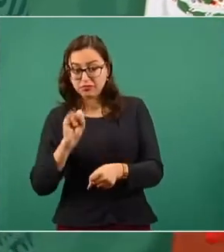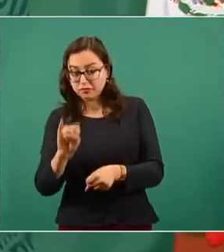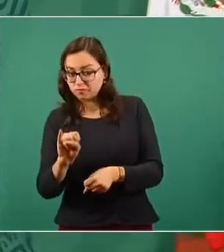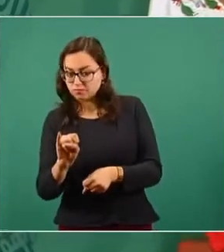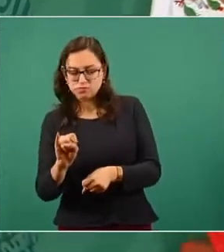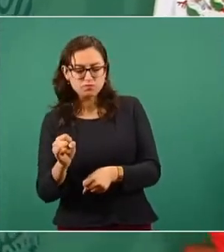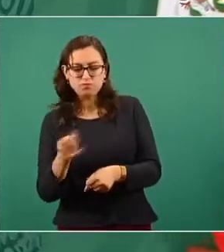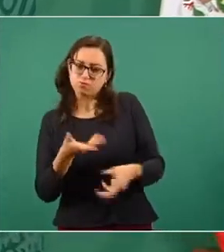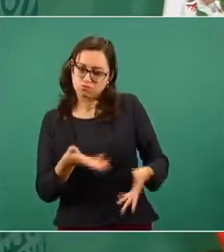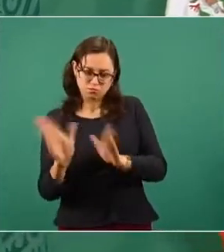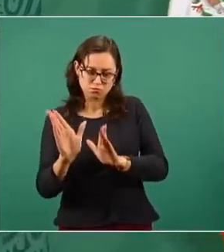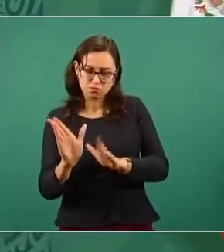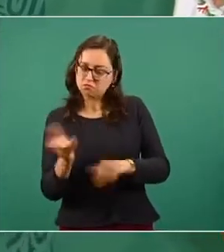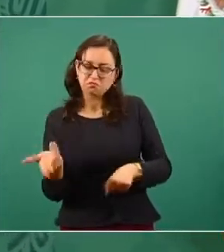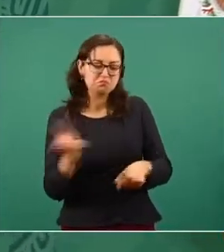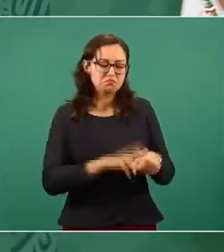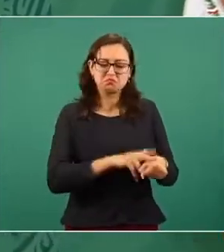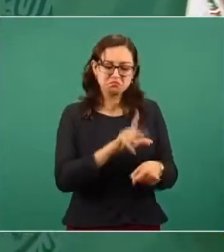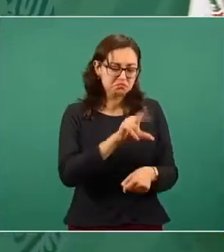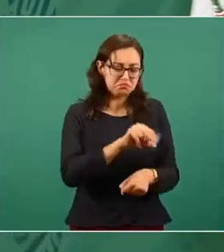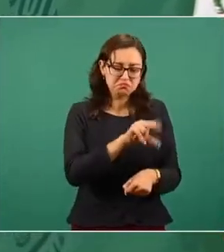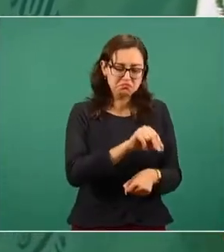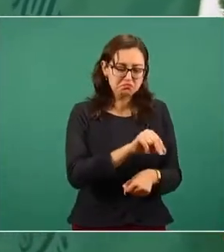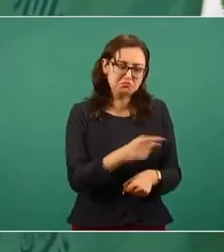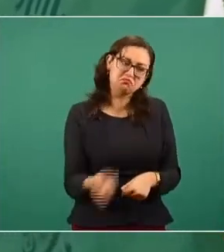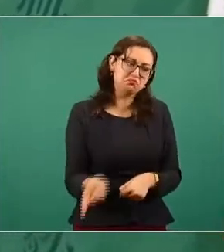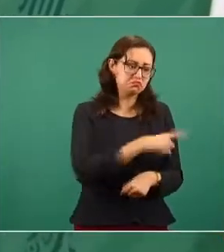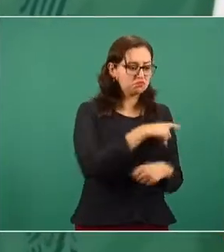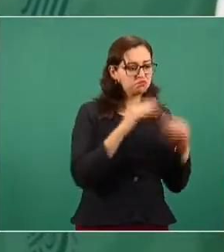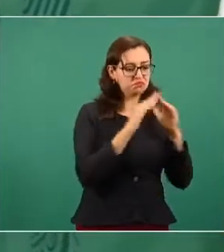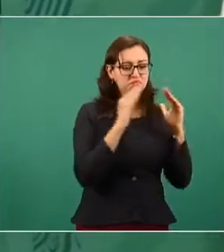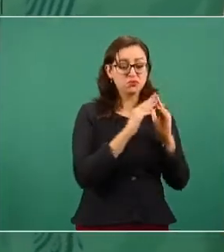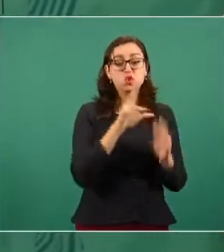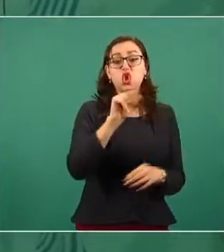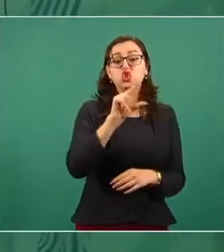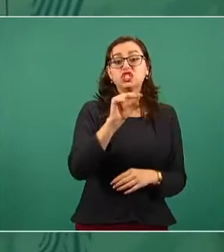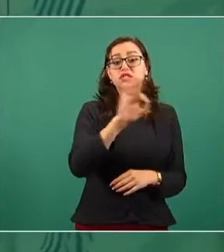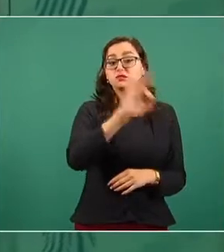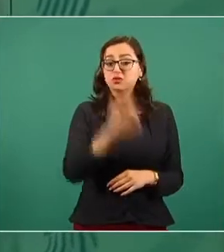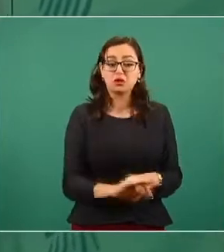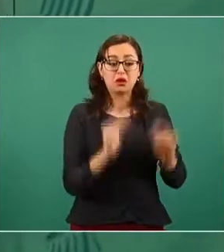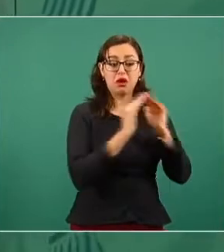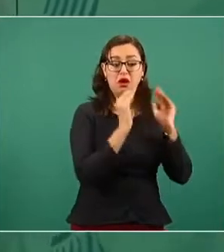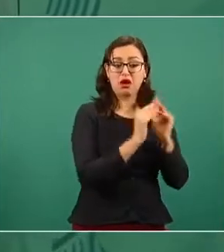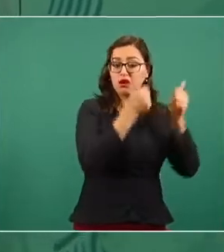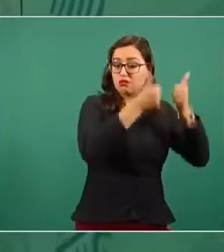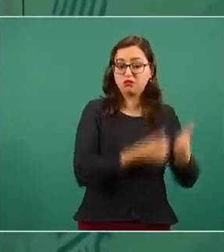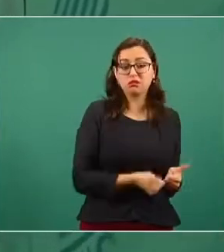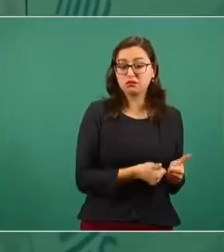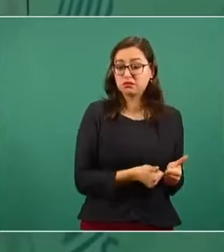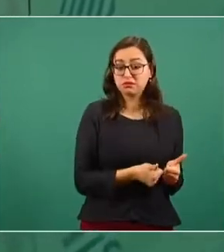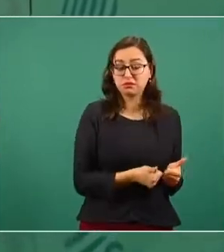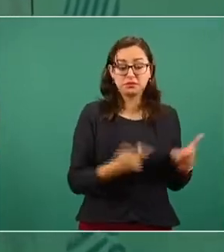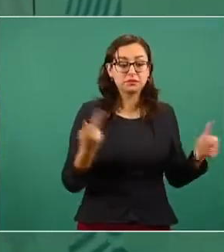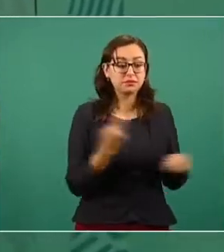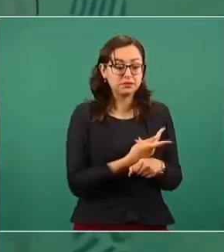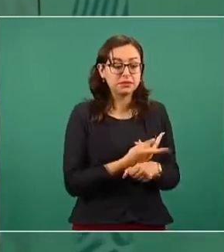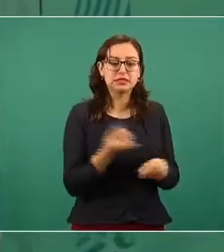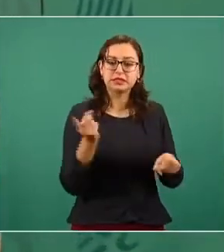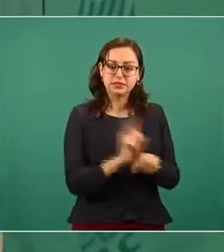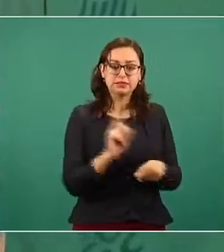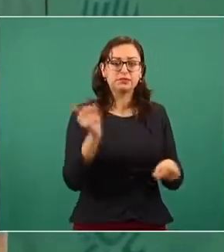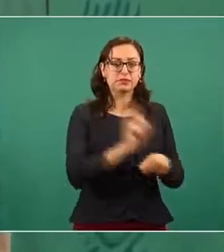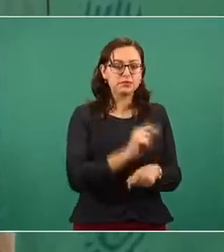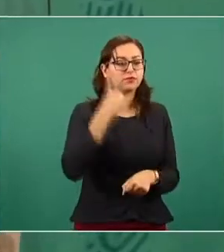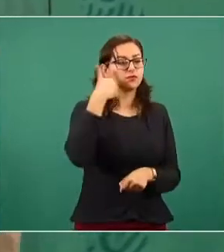hospitalización. Pero el 80 por ciento de los casos se van a su casa. En esos casos lo que se hace es que se les llama todos los